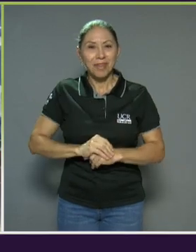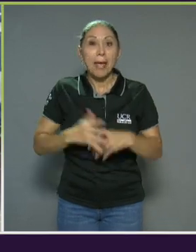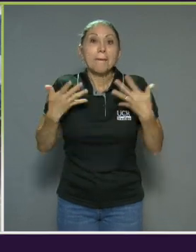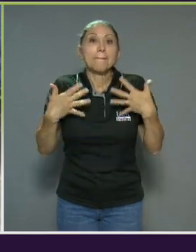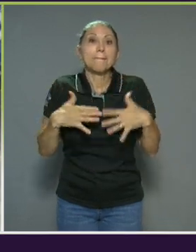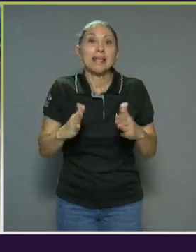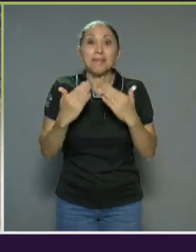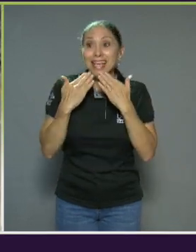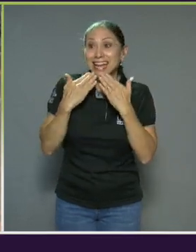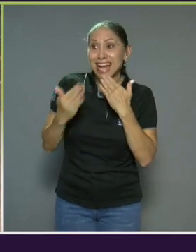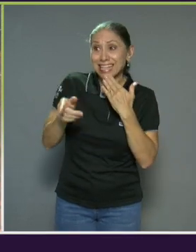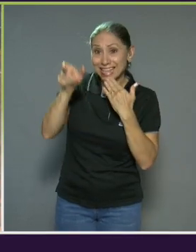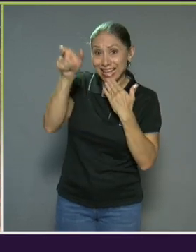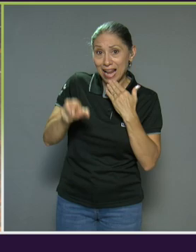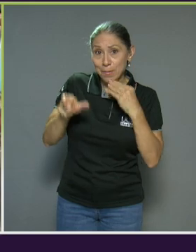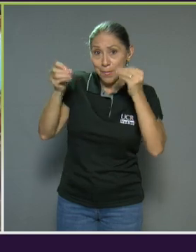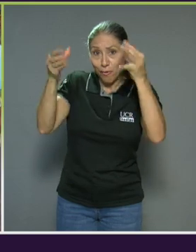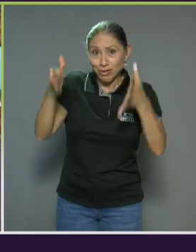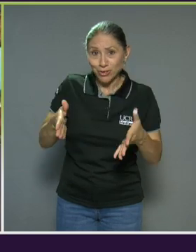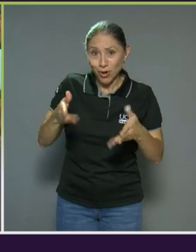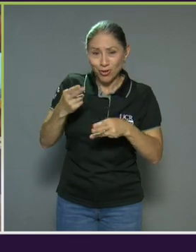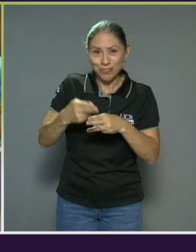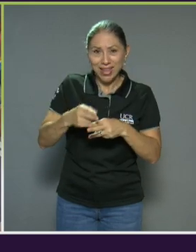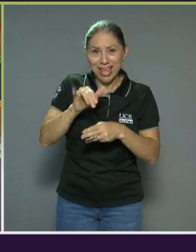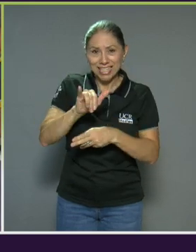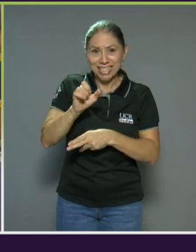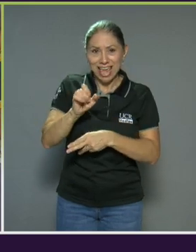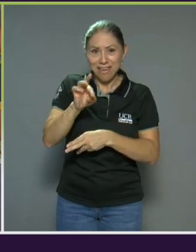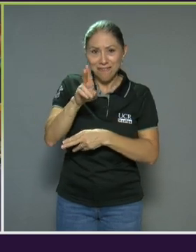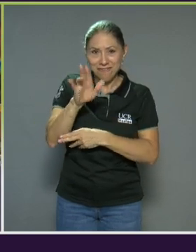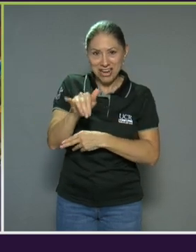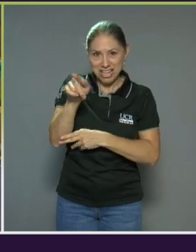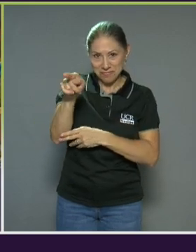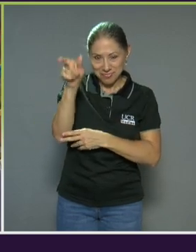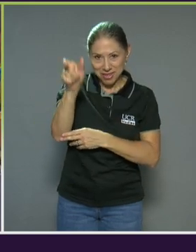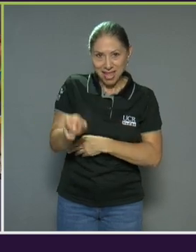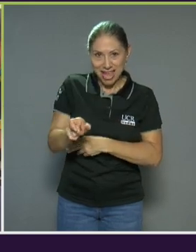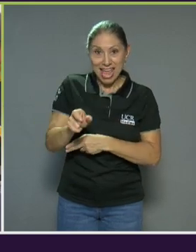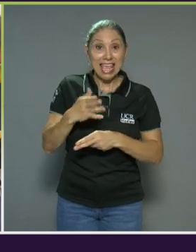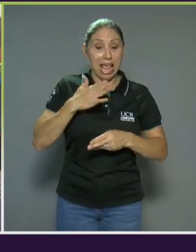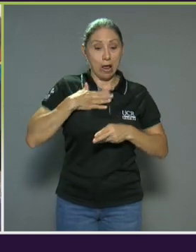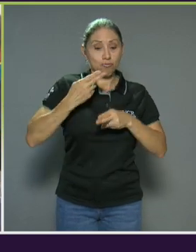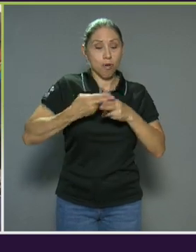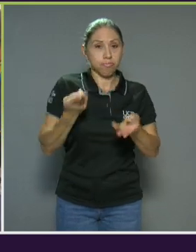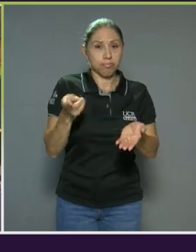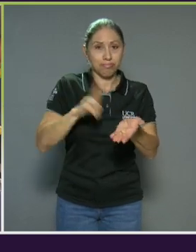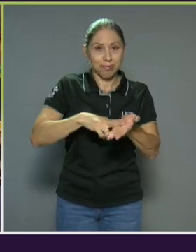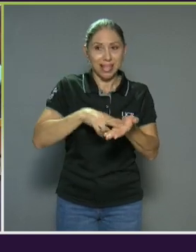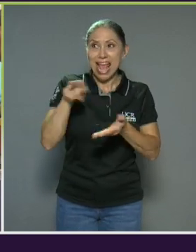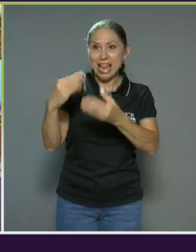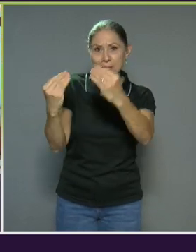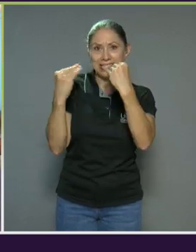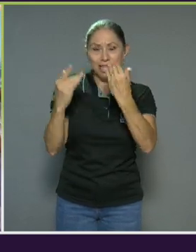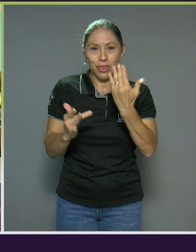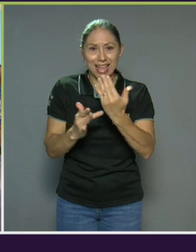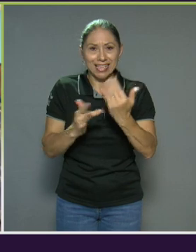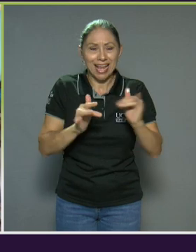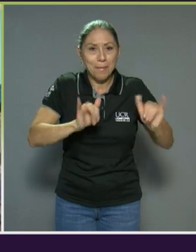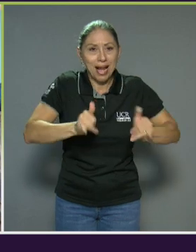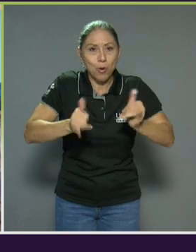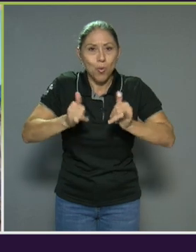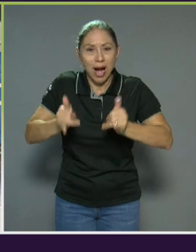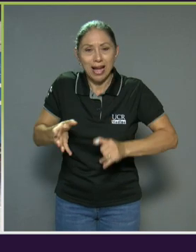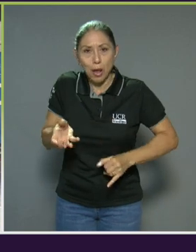gracias al profesor Jeffrey que me inscribió, me enseñó la técnica para jugar bocha.